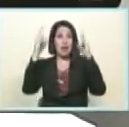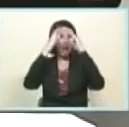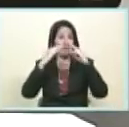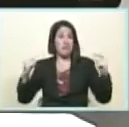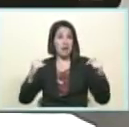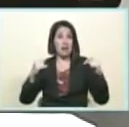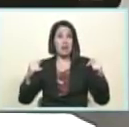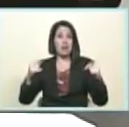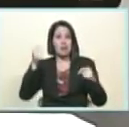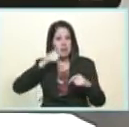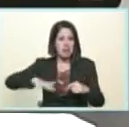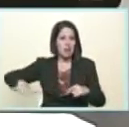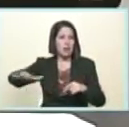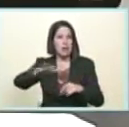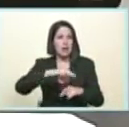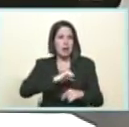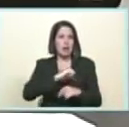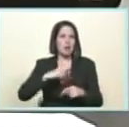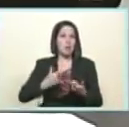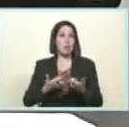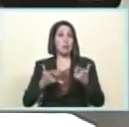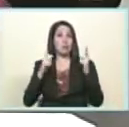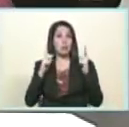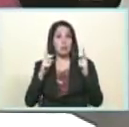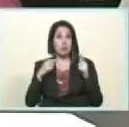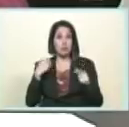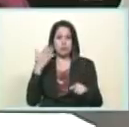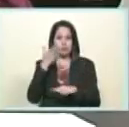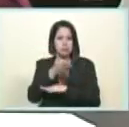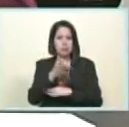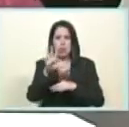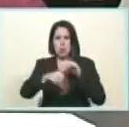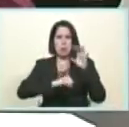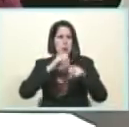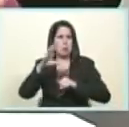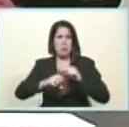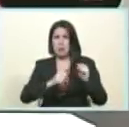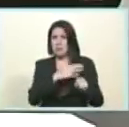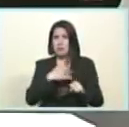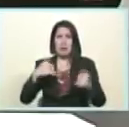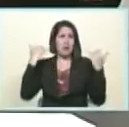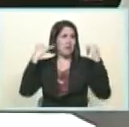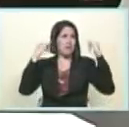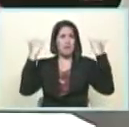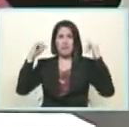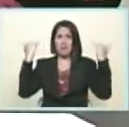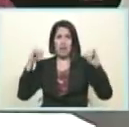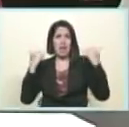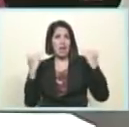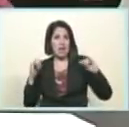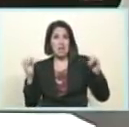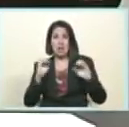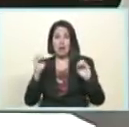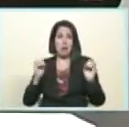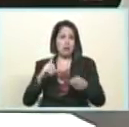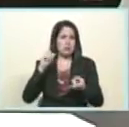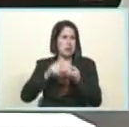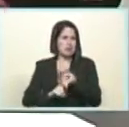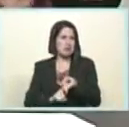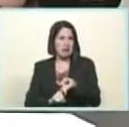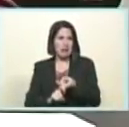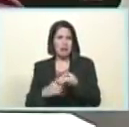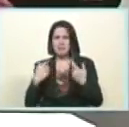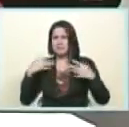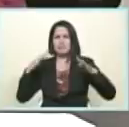campo soberano y usted pueda comprar si quiere hacer una fiestecita aparte si se va a casar va a ser